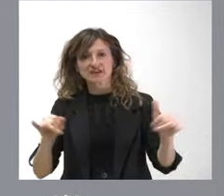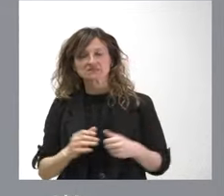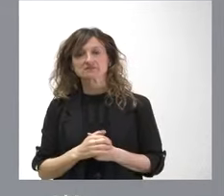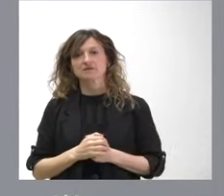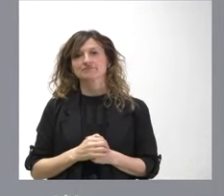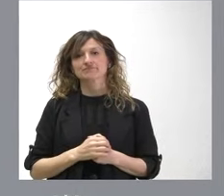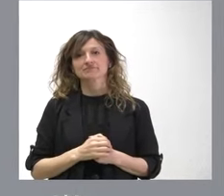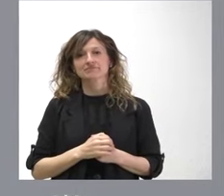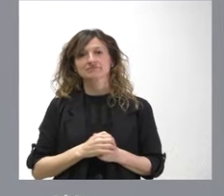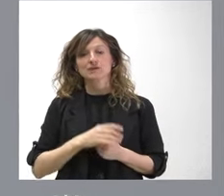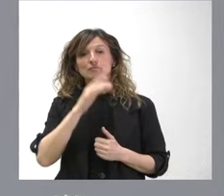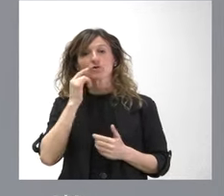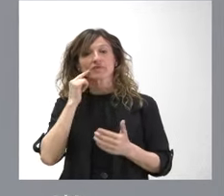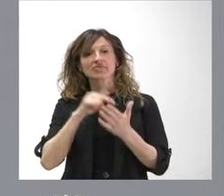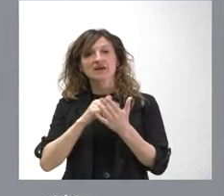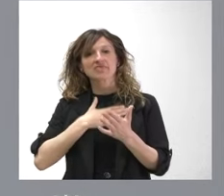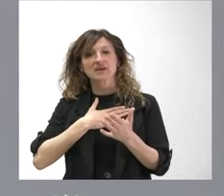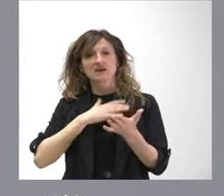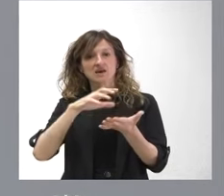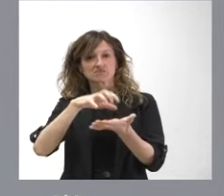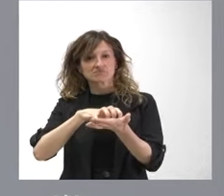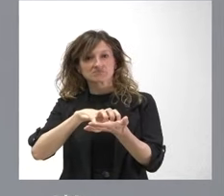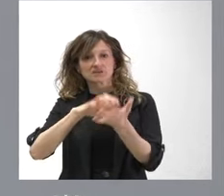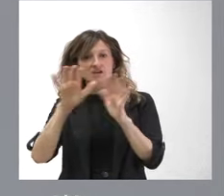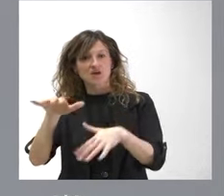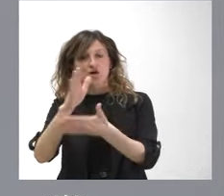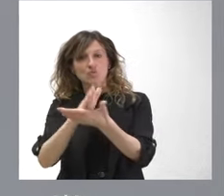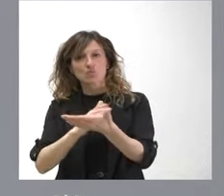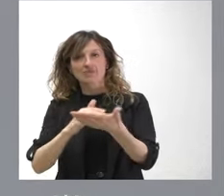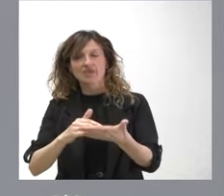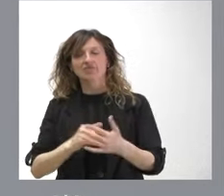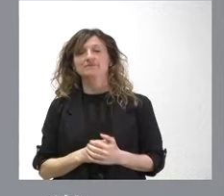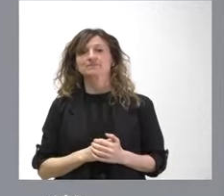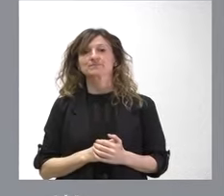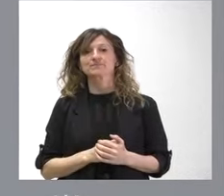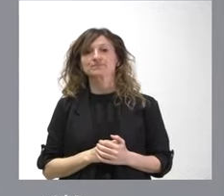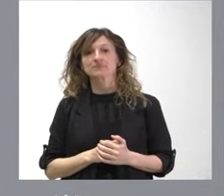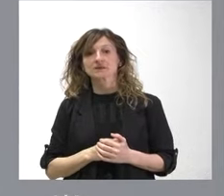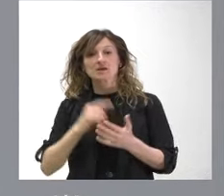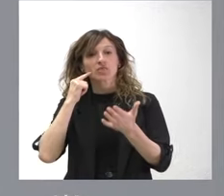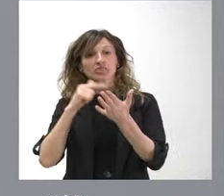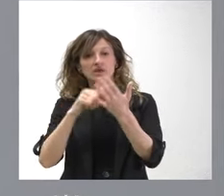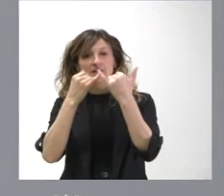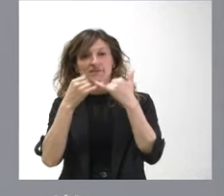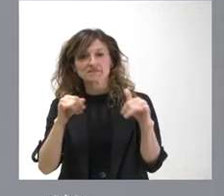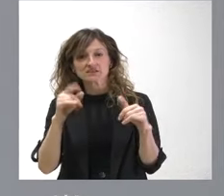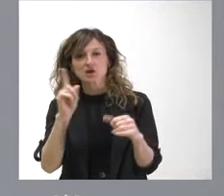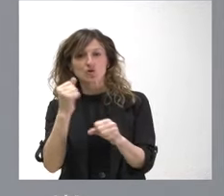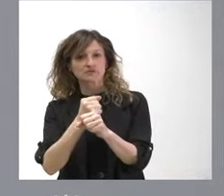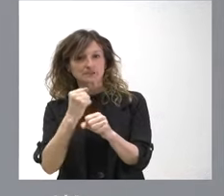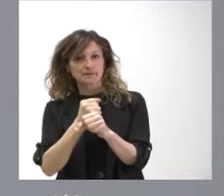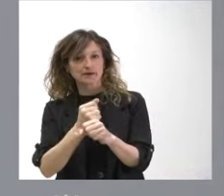el día de Castilla y León el día de la comunidad en nuestra comunidad es un día de fiesta es un día no laborable